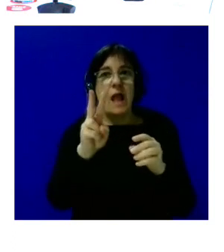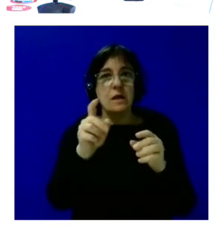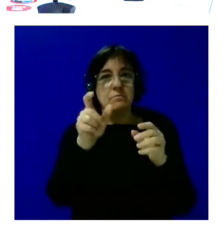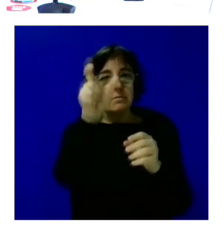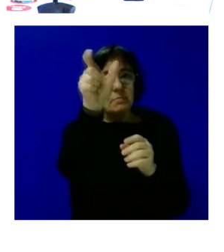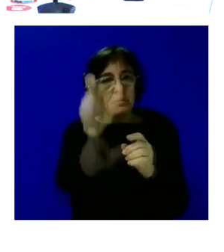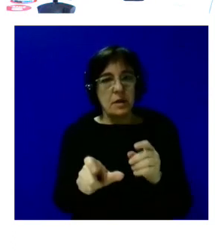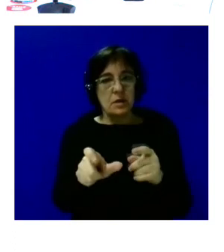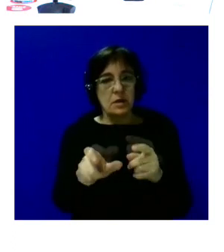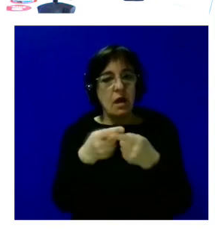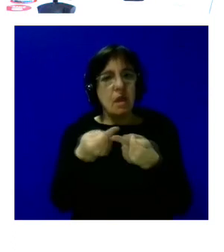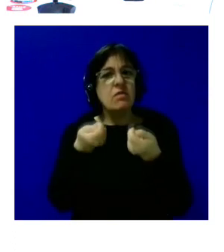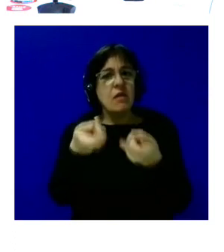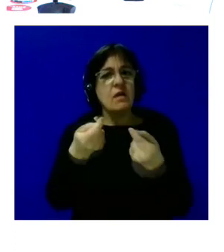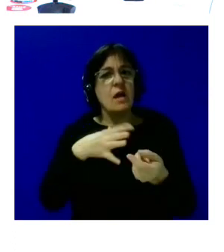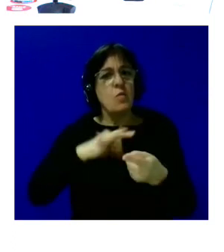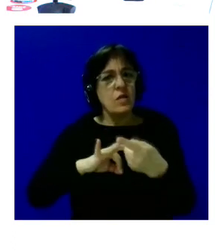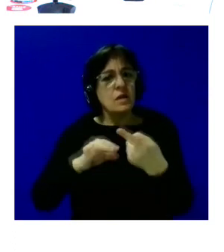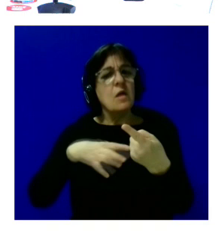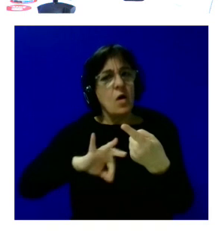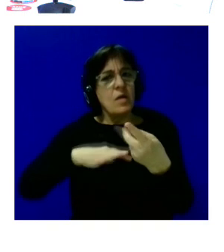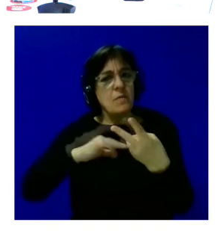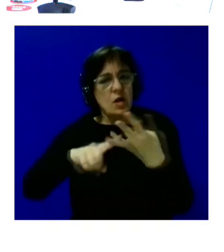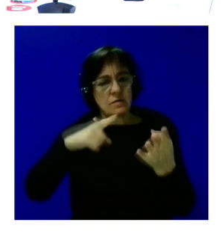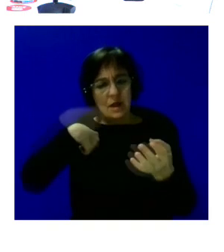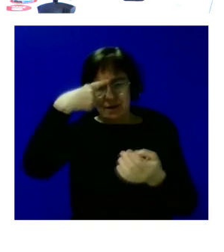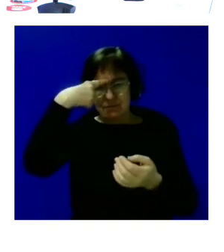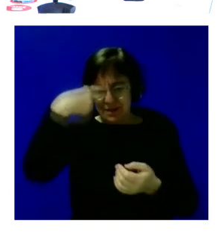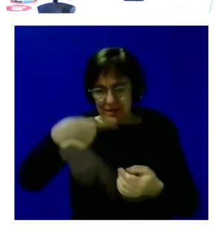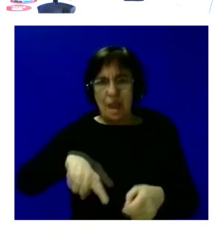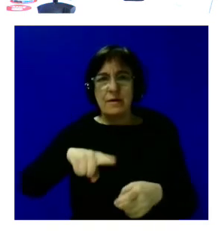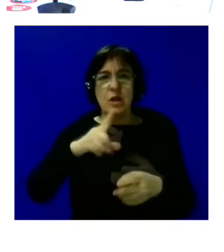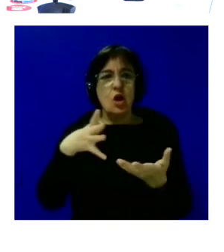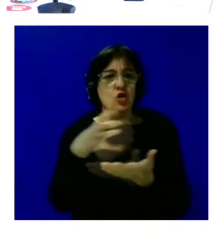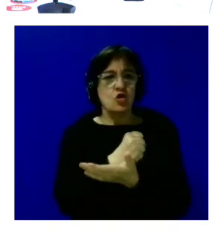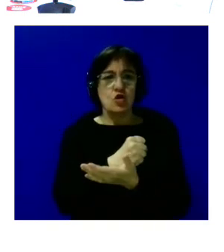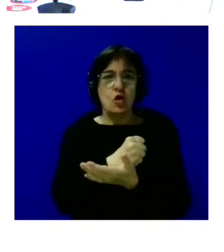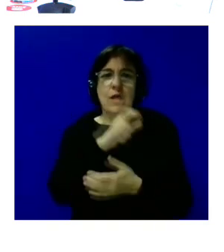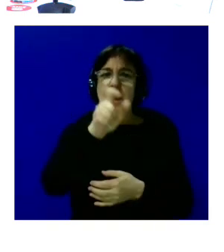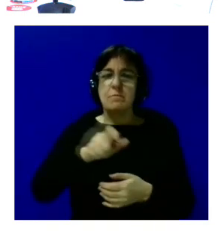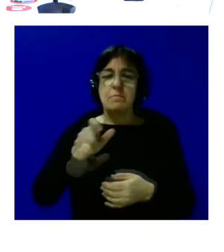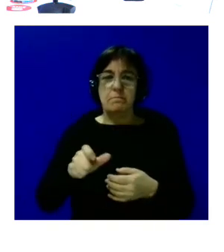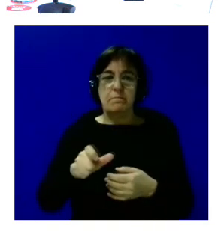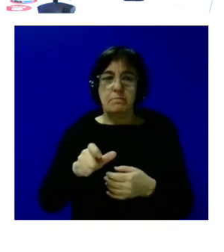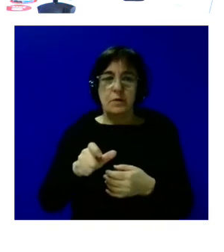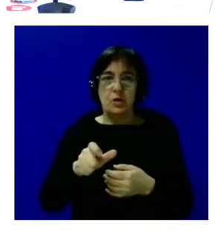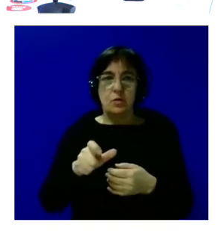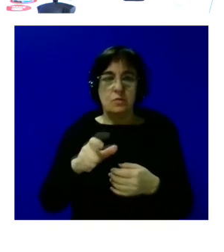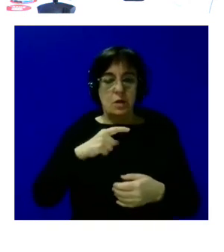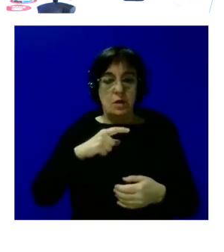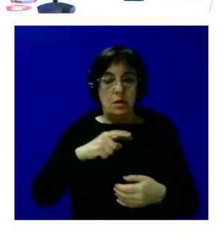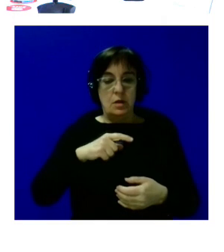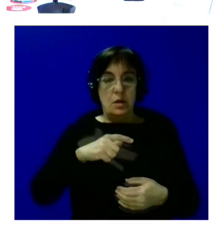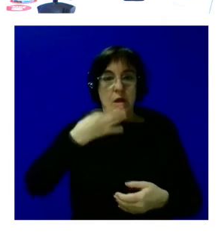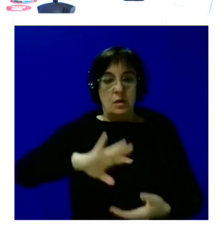potencial que tienen y desde la profunda creencia de que todas las personas tenemos una capacidad para